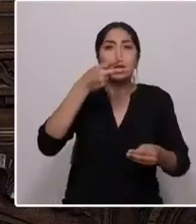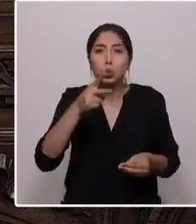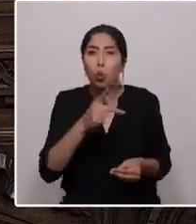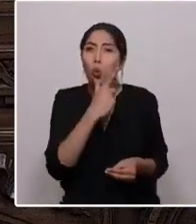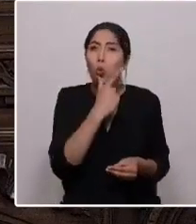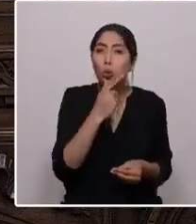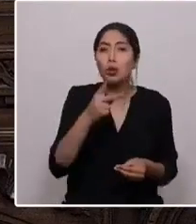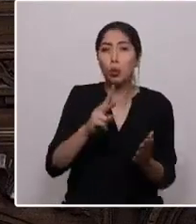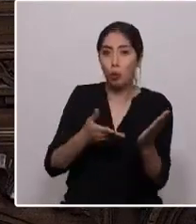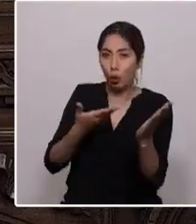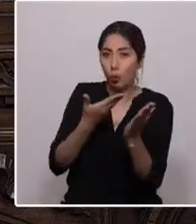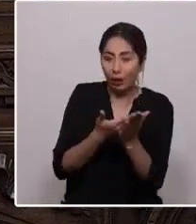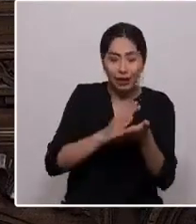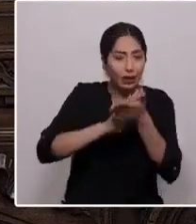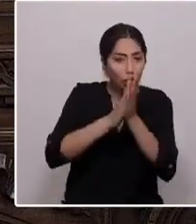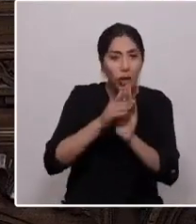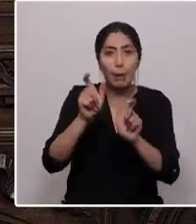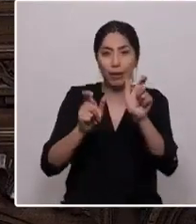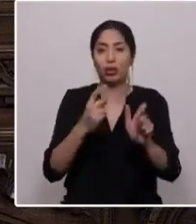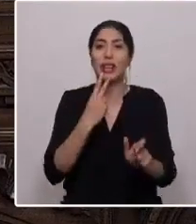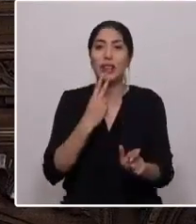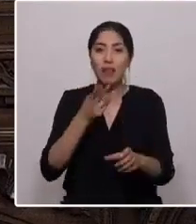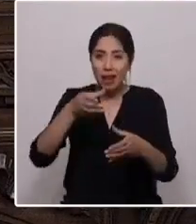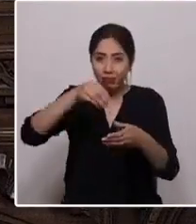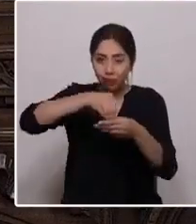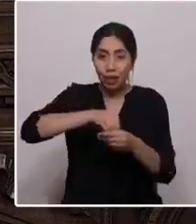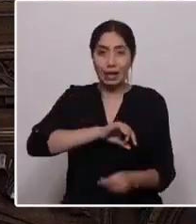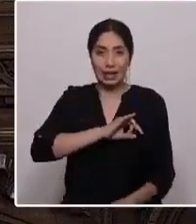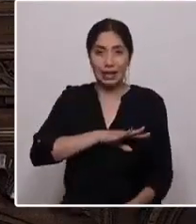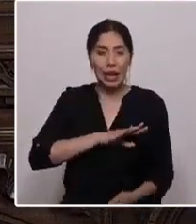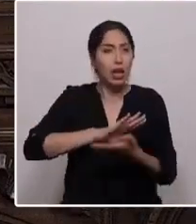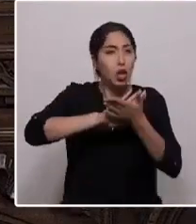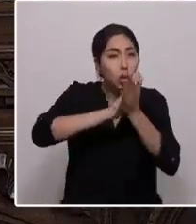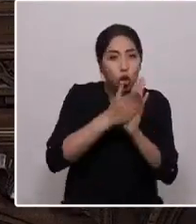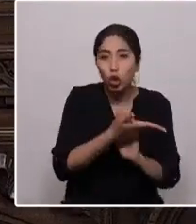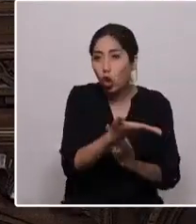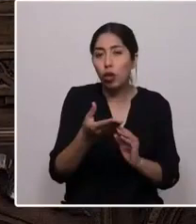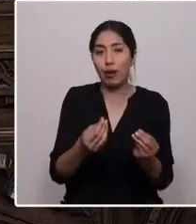habitamos en este país. Todos deben ser bienvenidos.